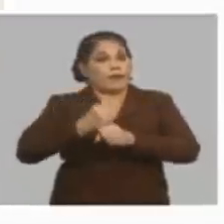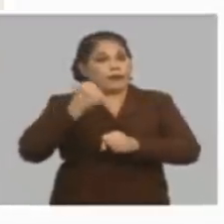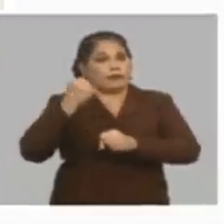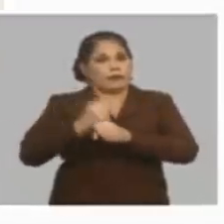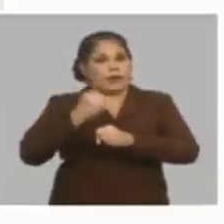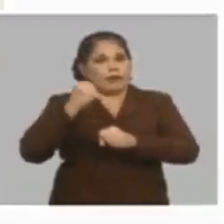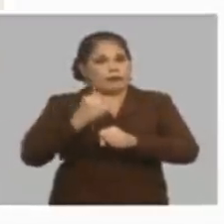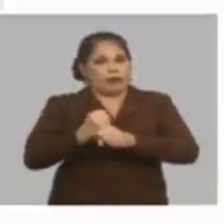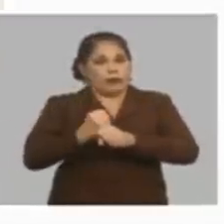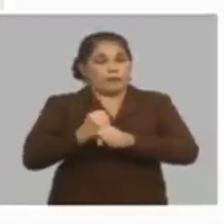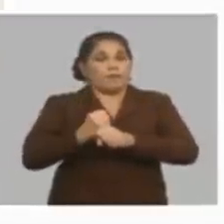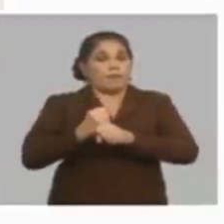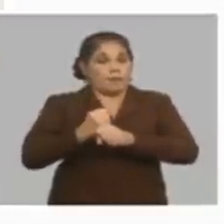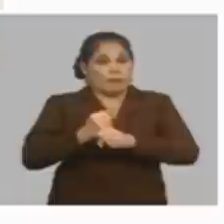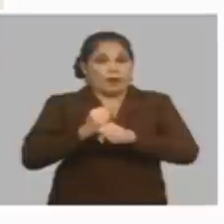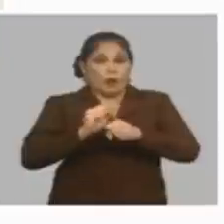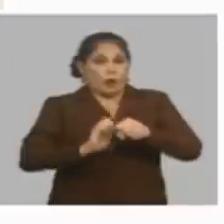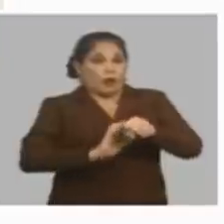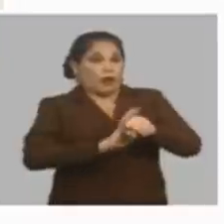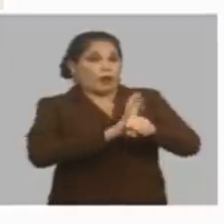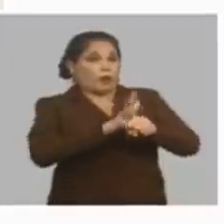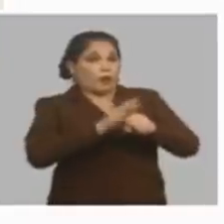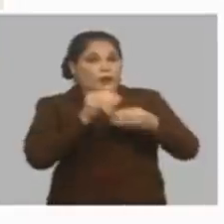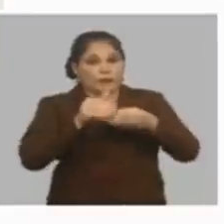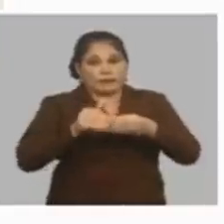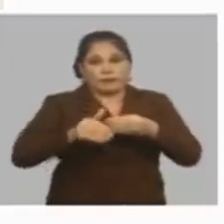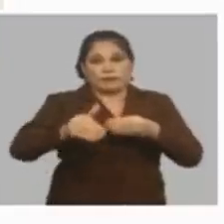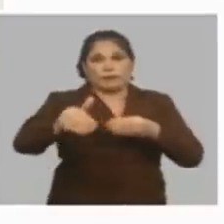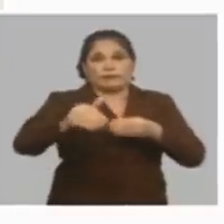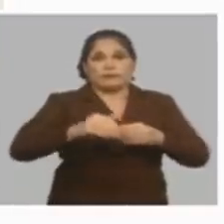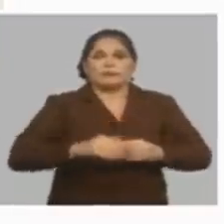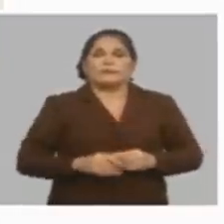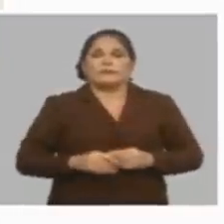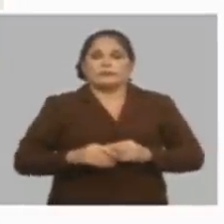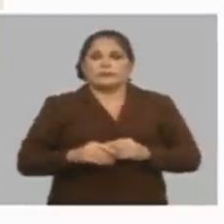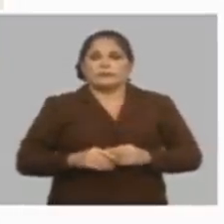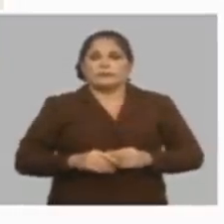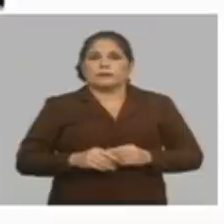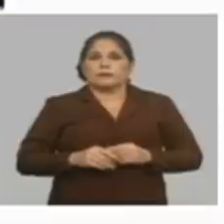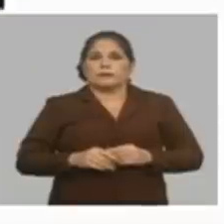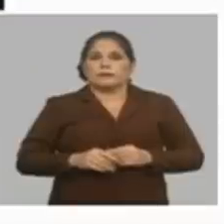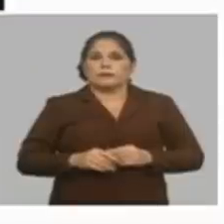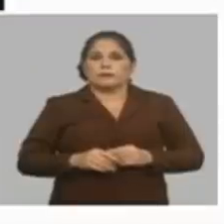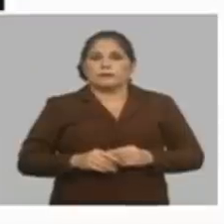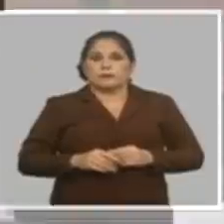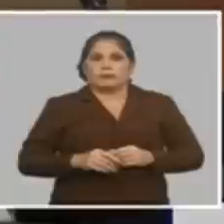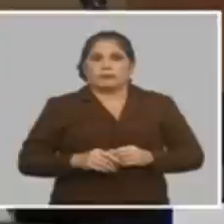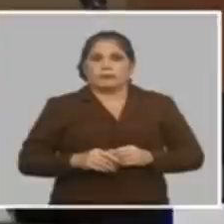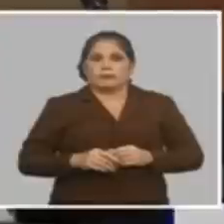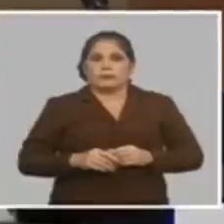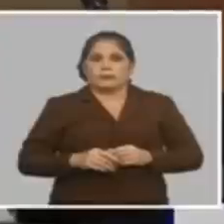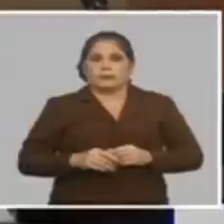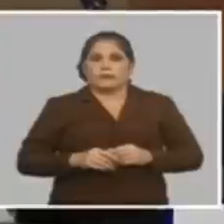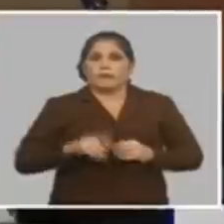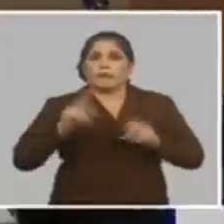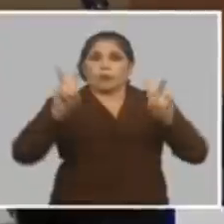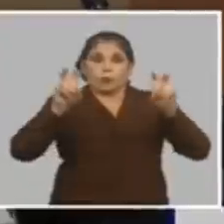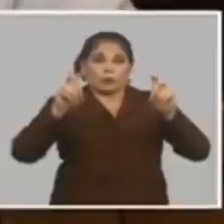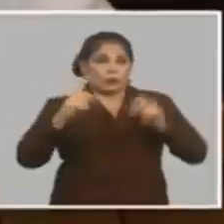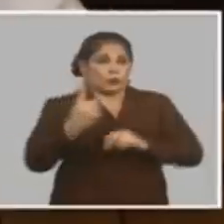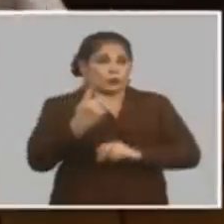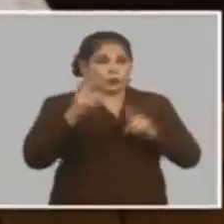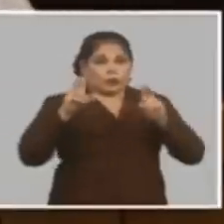ministra y ya desde el COVID ahora se bajó me queda entonces un pequeño tema